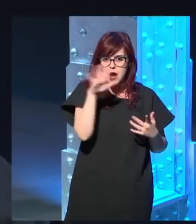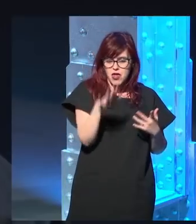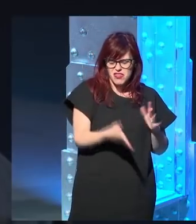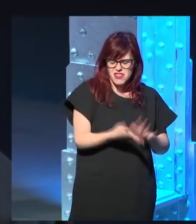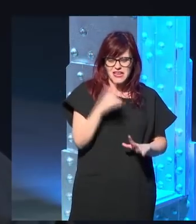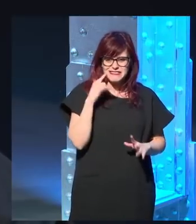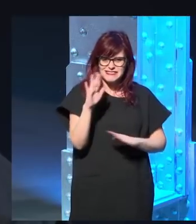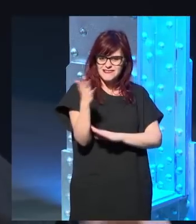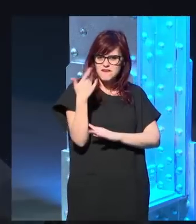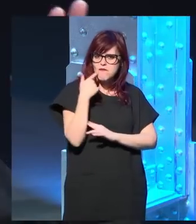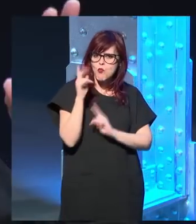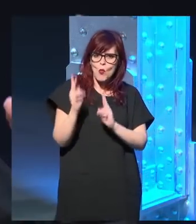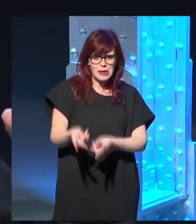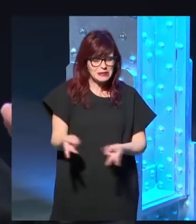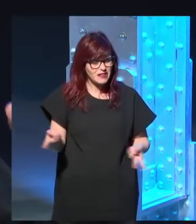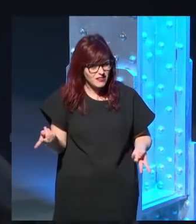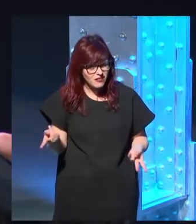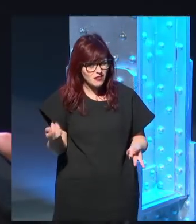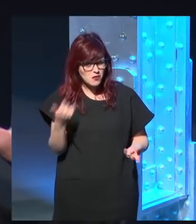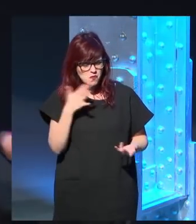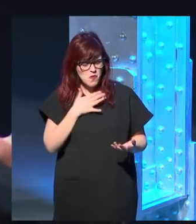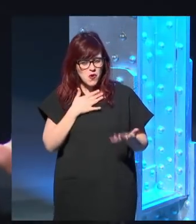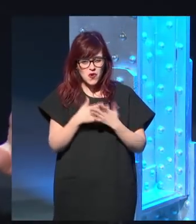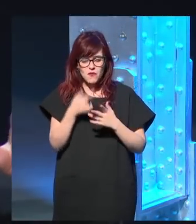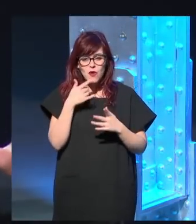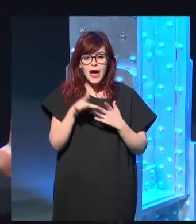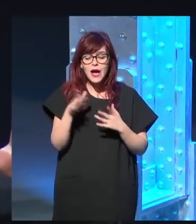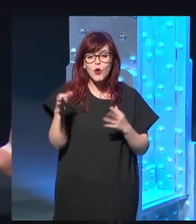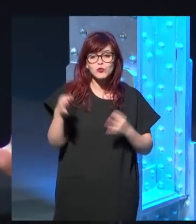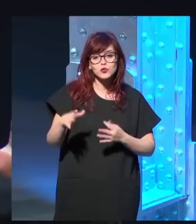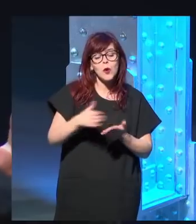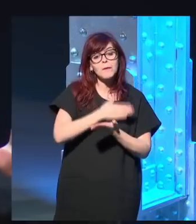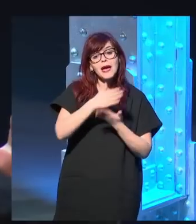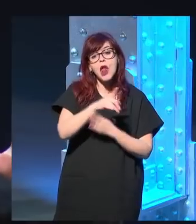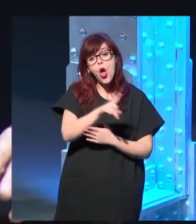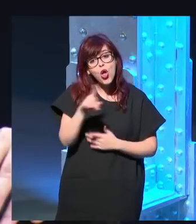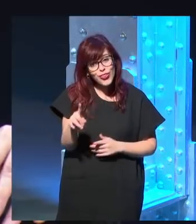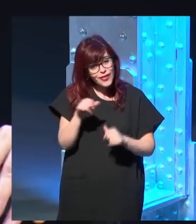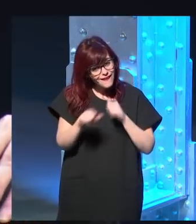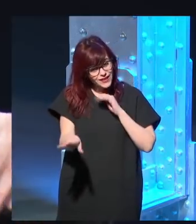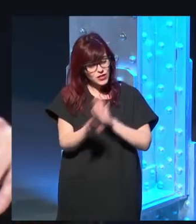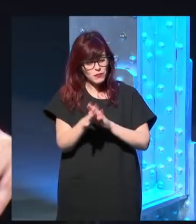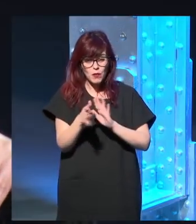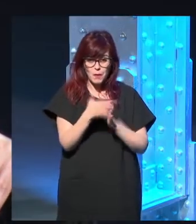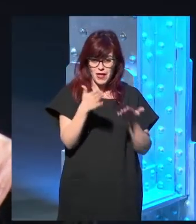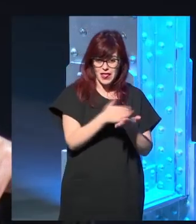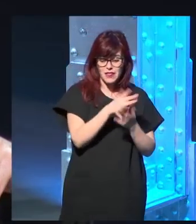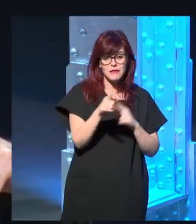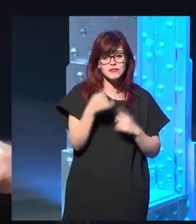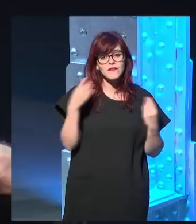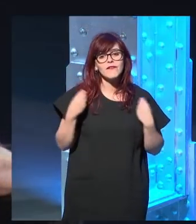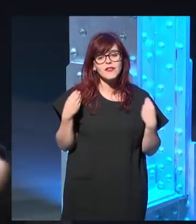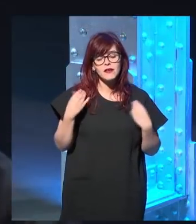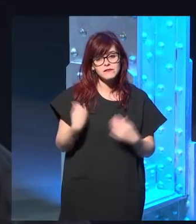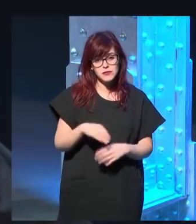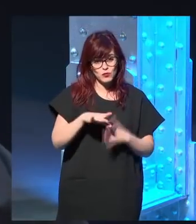bueno me gustó eso entonces en la página 11 de lo que estaba escribiendo empecé con la biografía